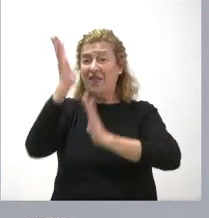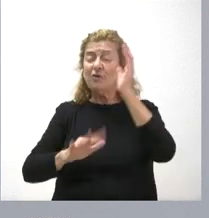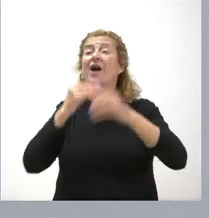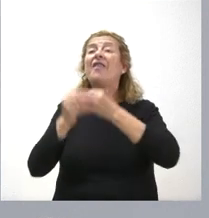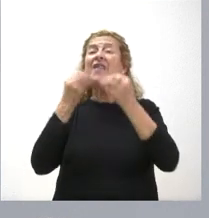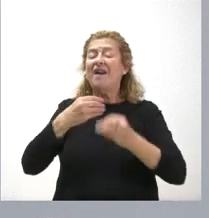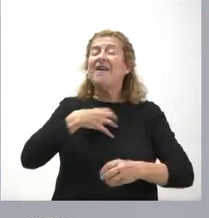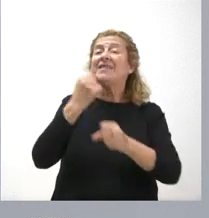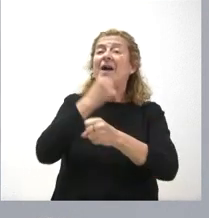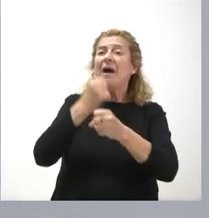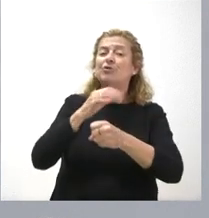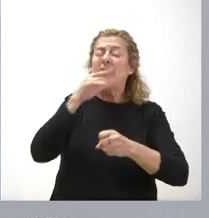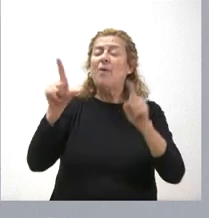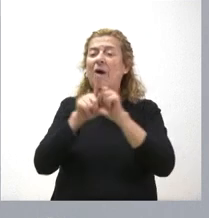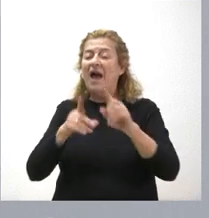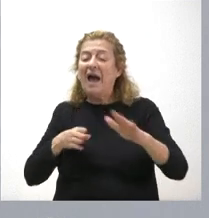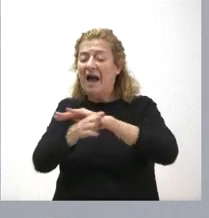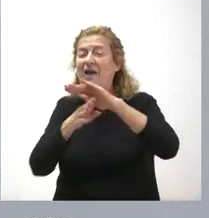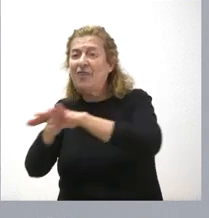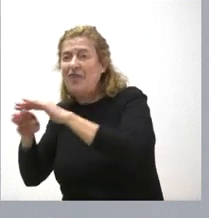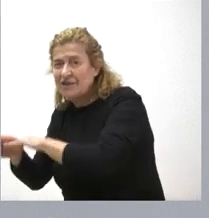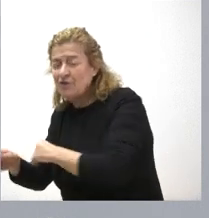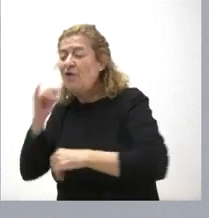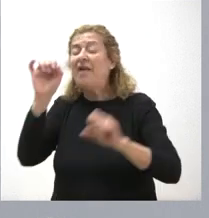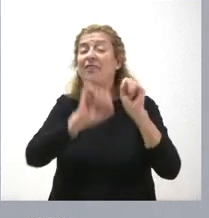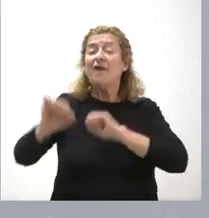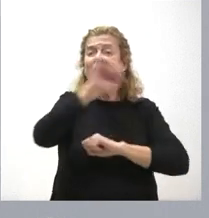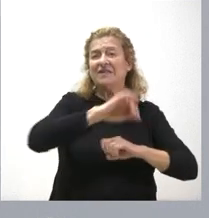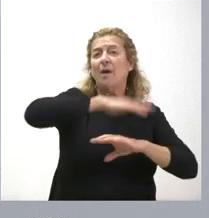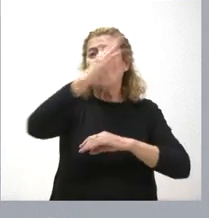de adecuación de infraestructuras de acceso y defensa de los montes.